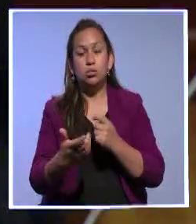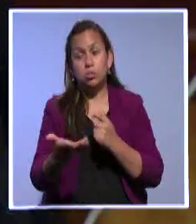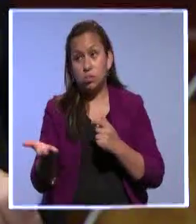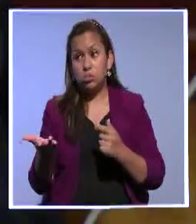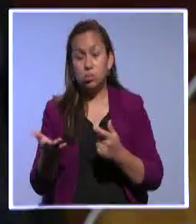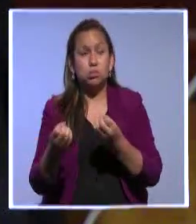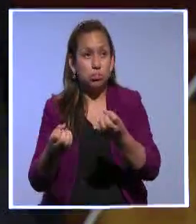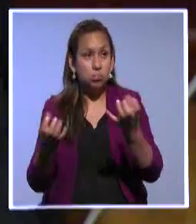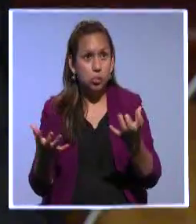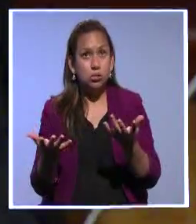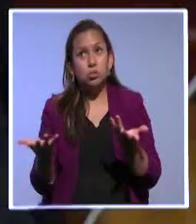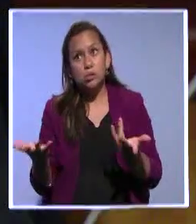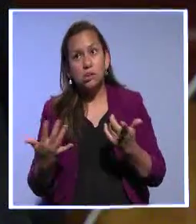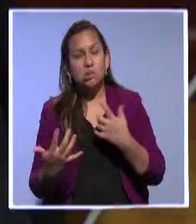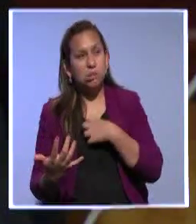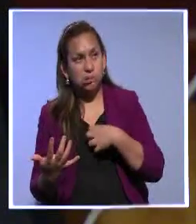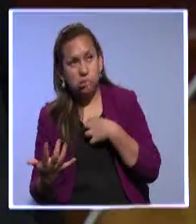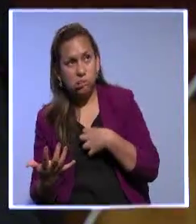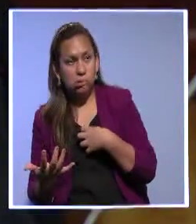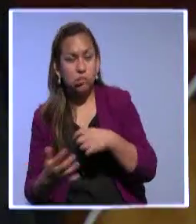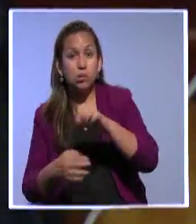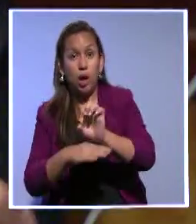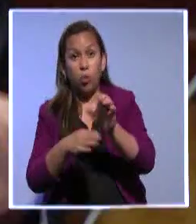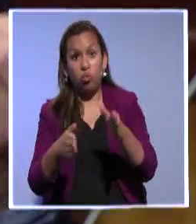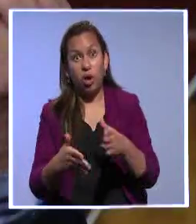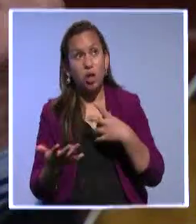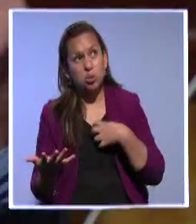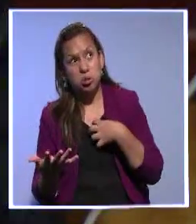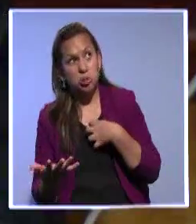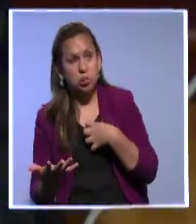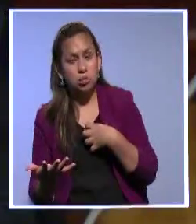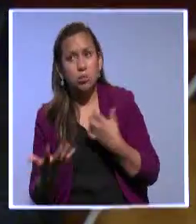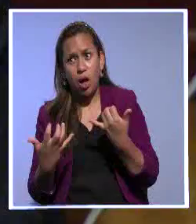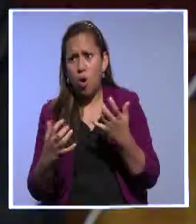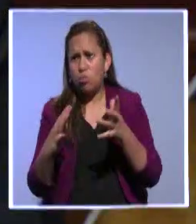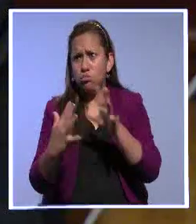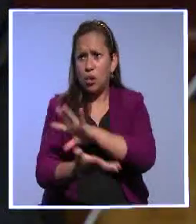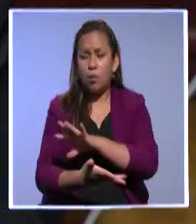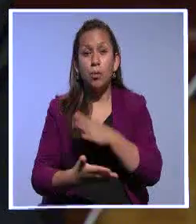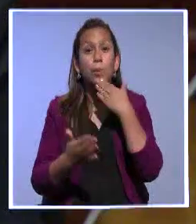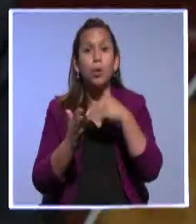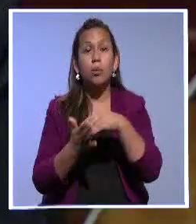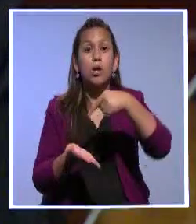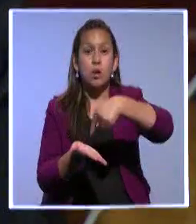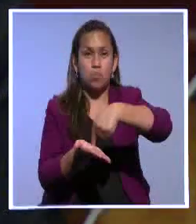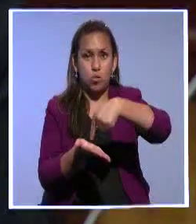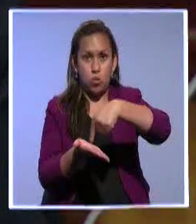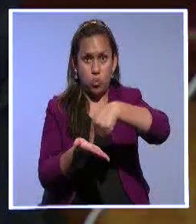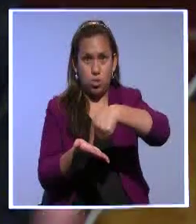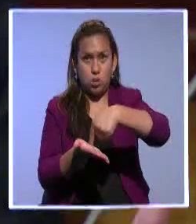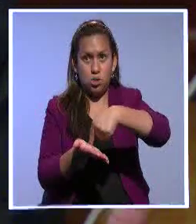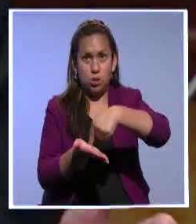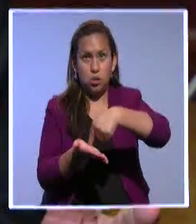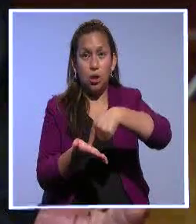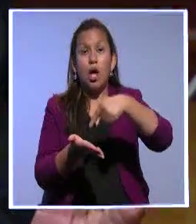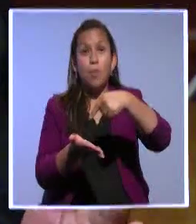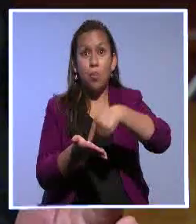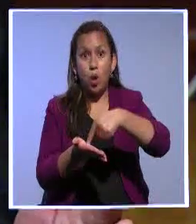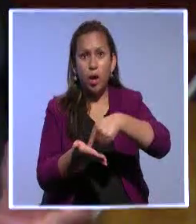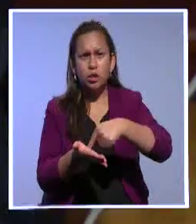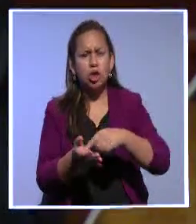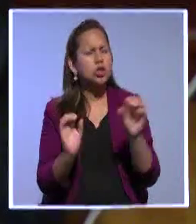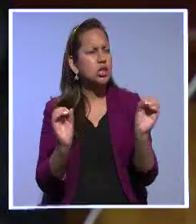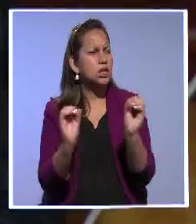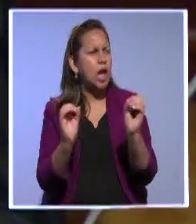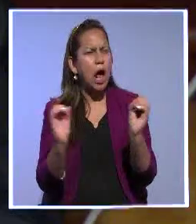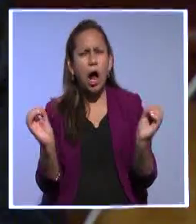de la población. Por ejemplo, nosotros proponemos eliminar ciertos impuestos. No proponemos eliminar impuestos en el Ecuador como se